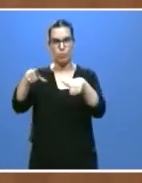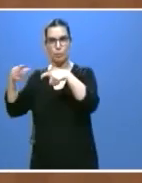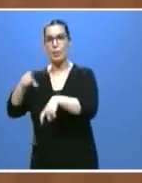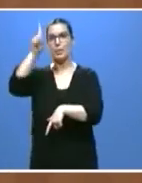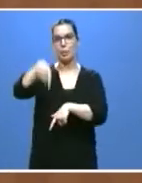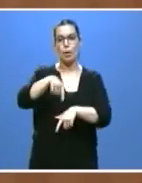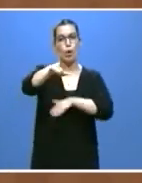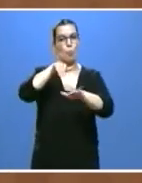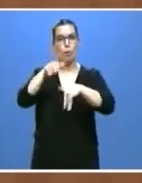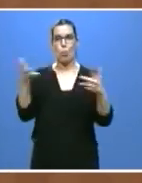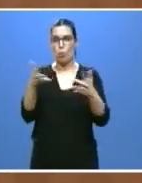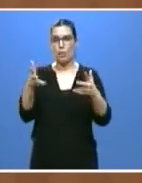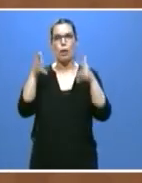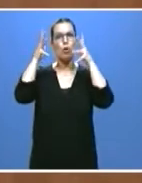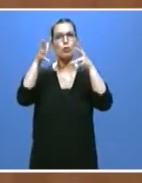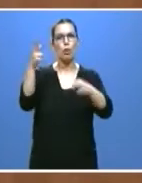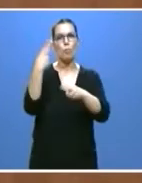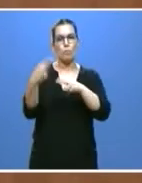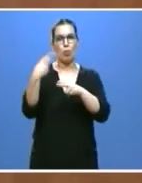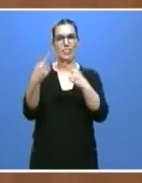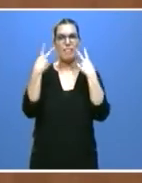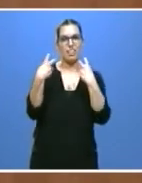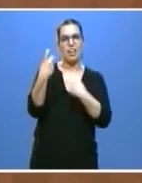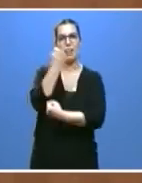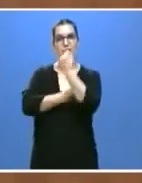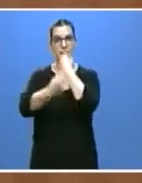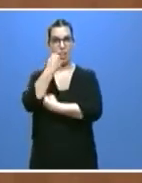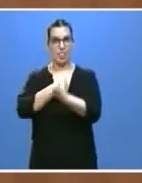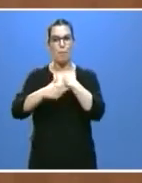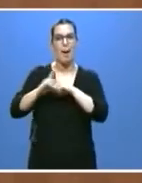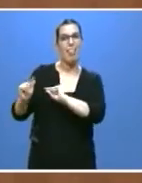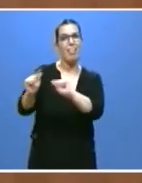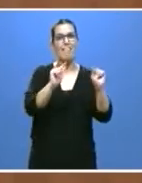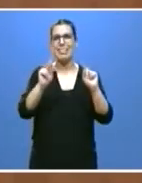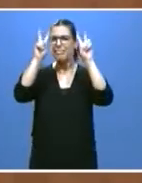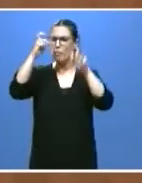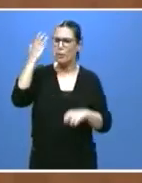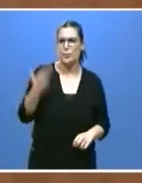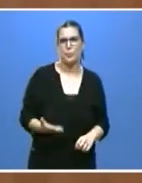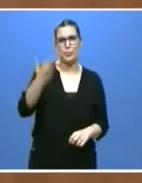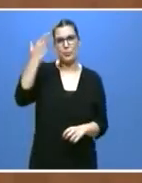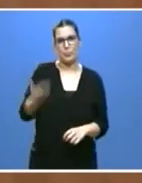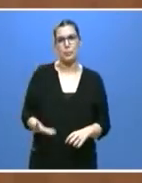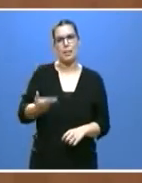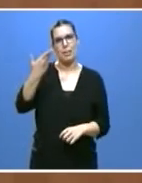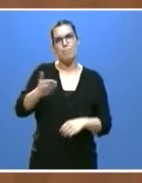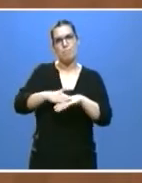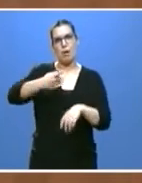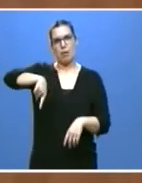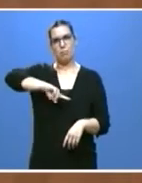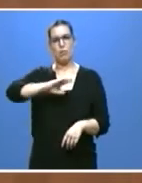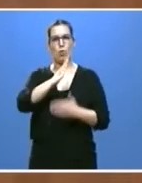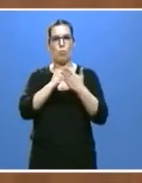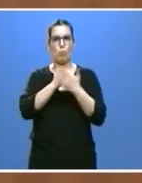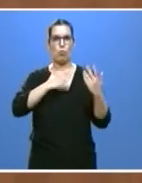el Consejo de Política Fiscal y Financiera para debatir asuntos sustanciales para las comunidades en este